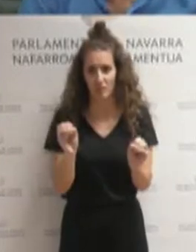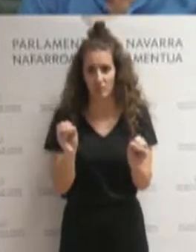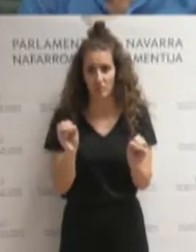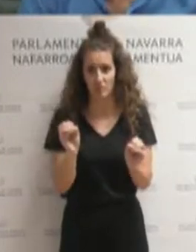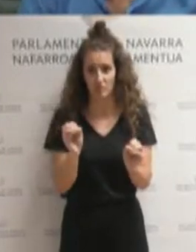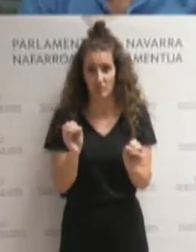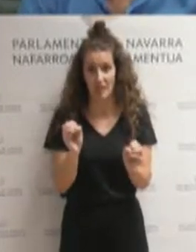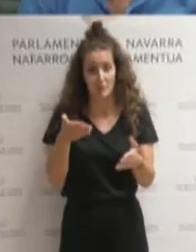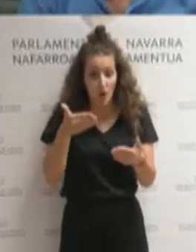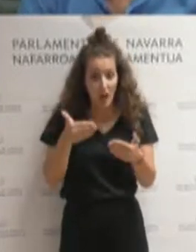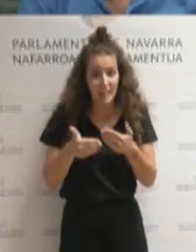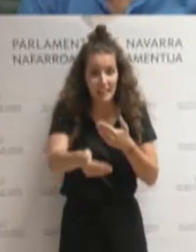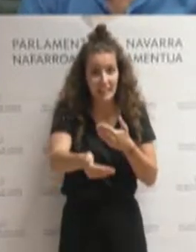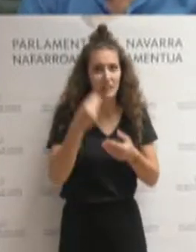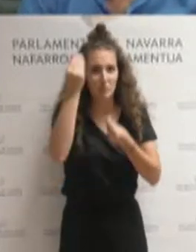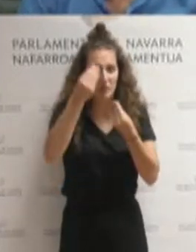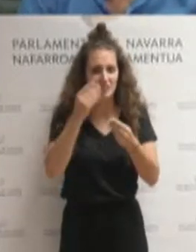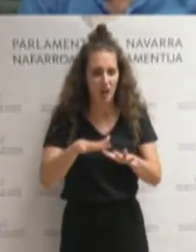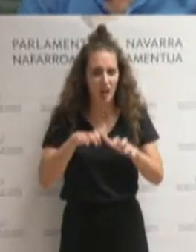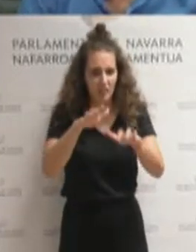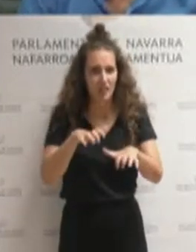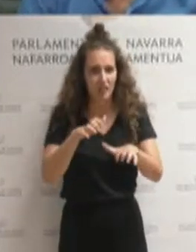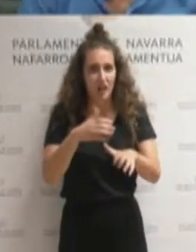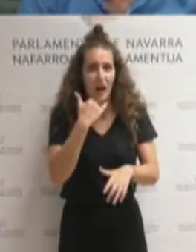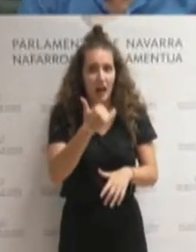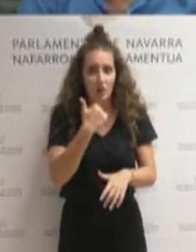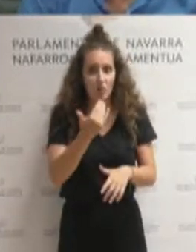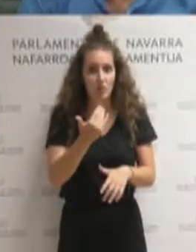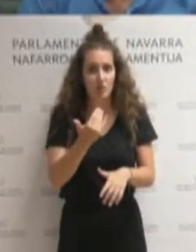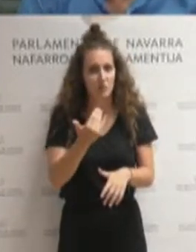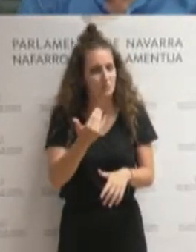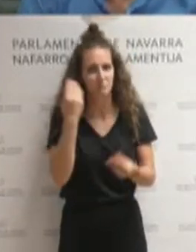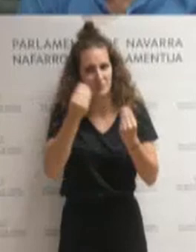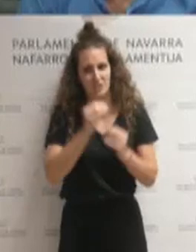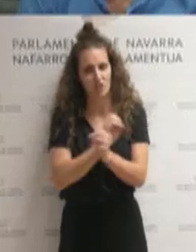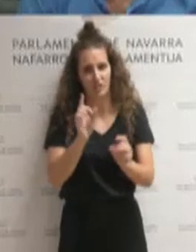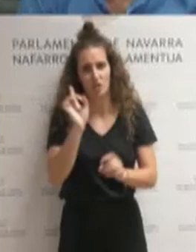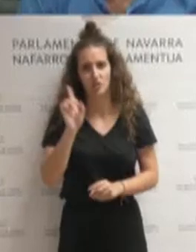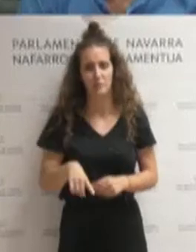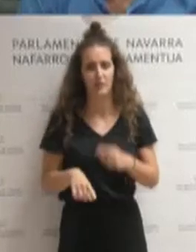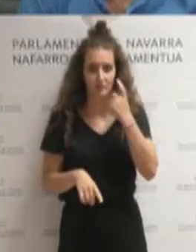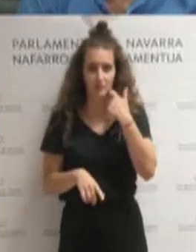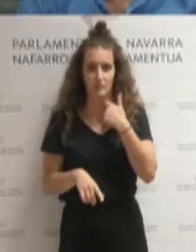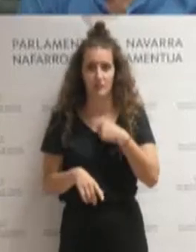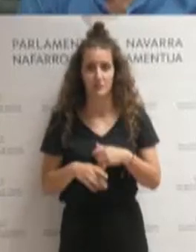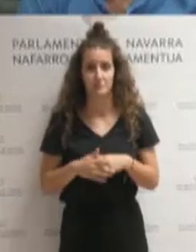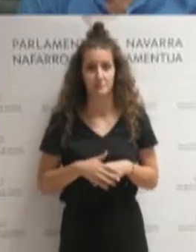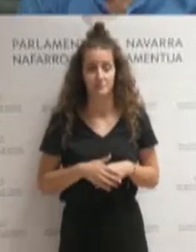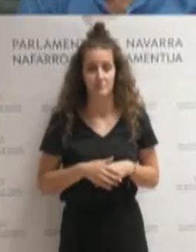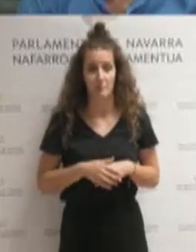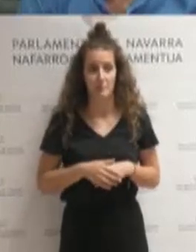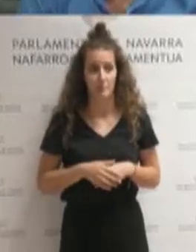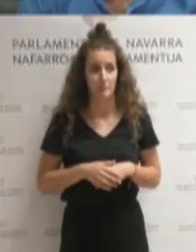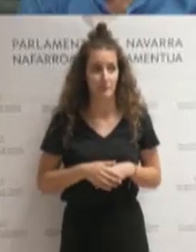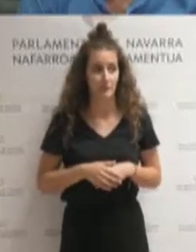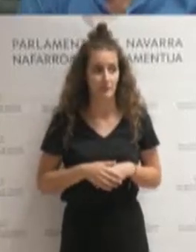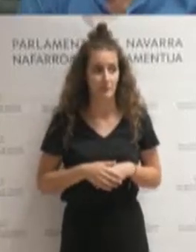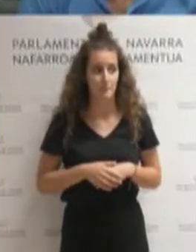para el futuro. Y por tanto, mi decepción absoluta, señora Indurain.